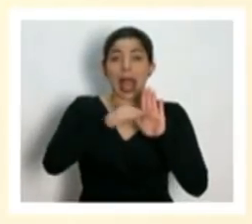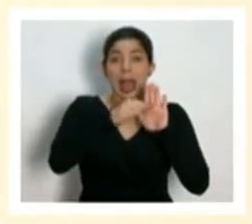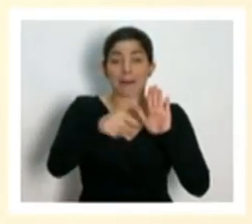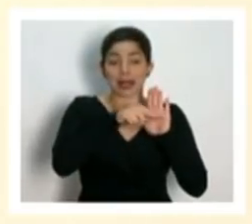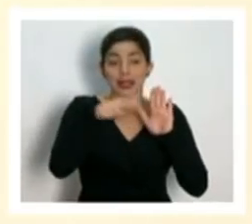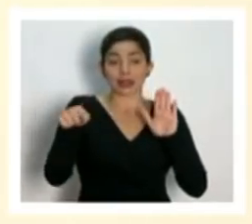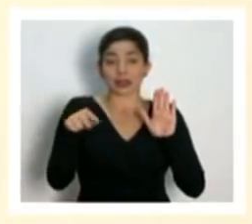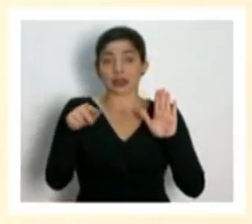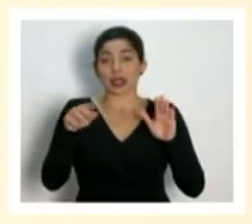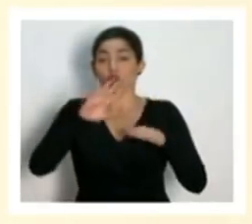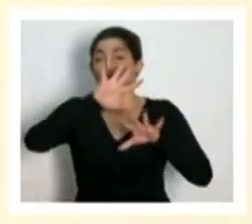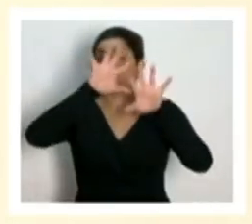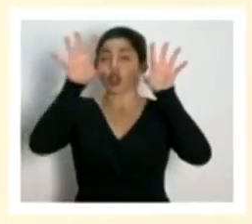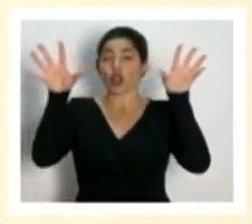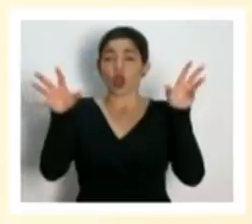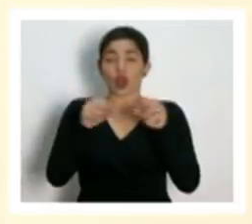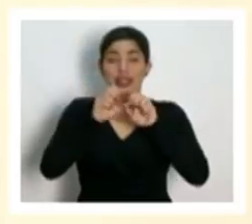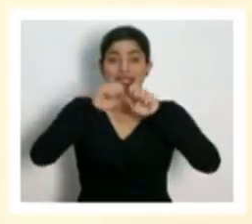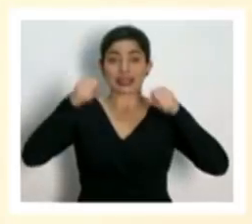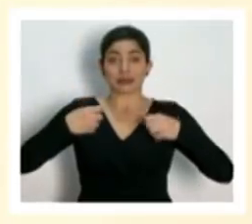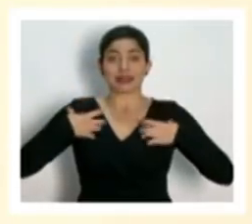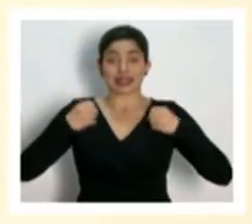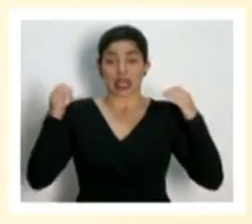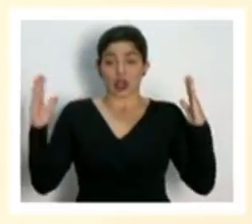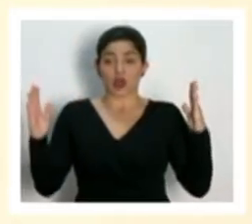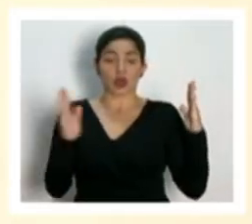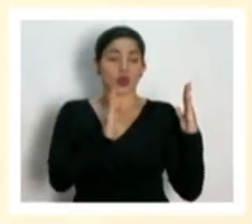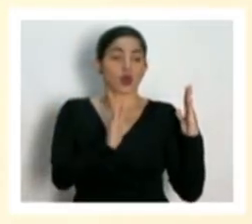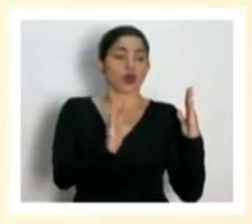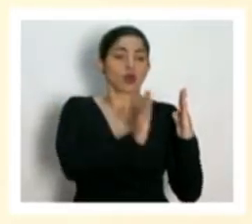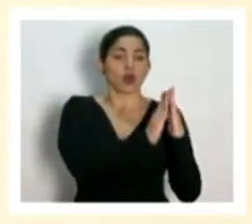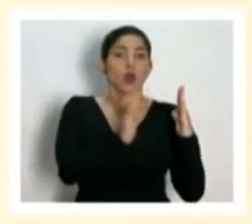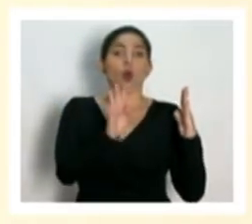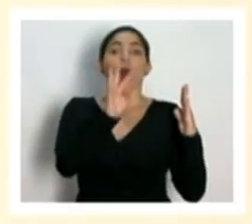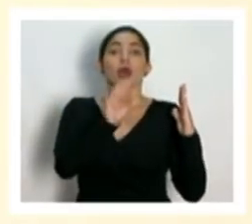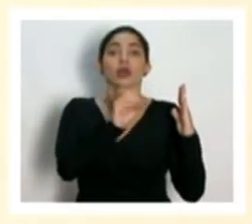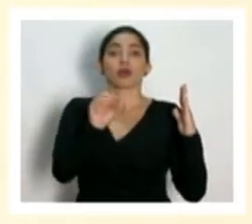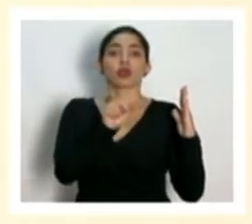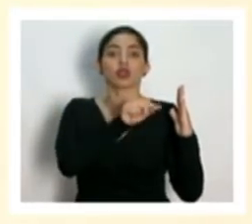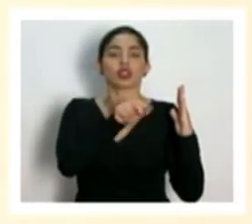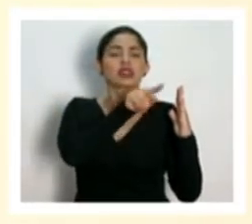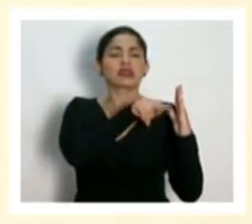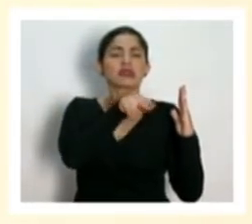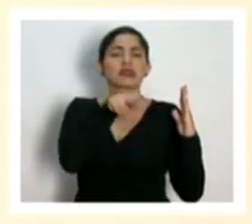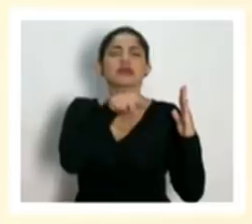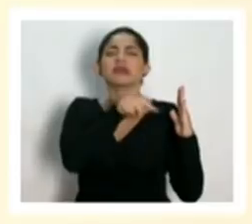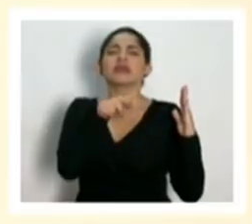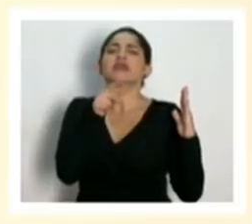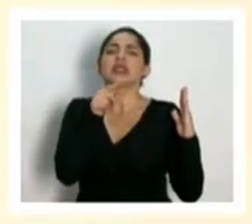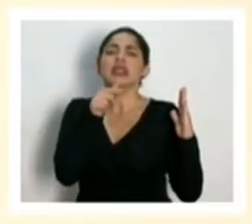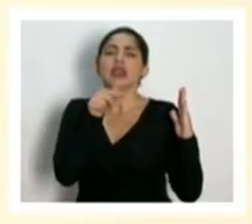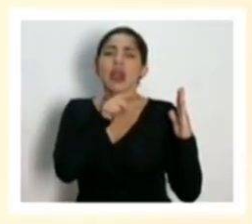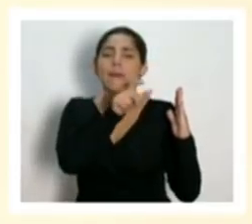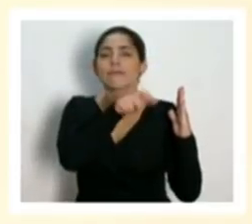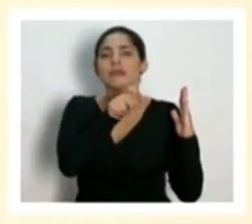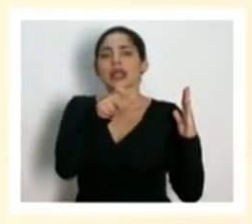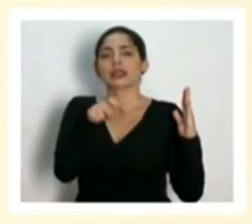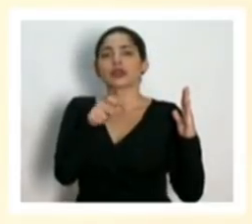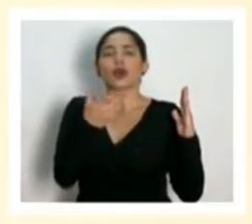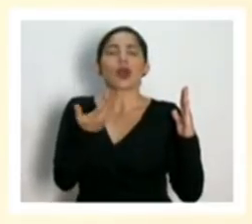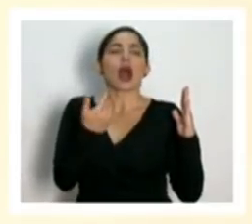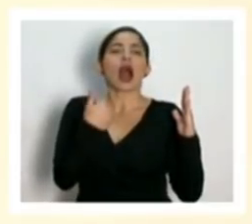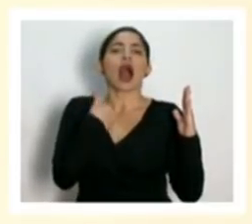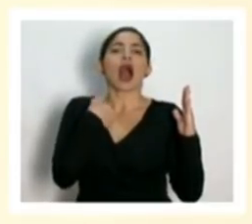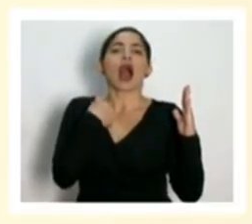hospitalarias en todo el sistema hospitalario de la caja son ocupados esas camas por personas que